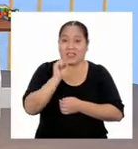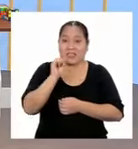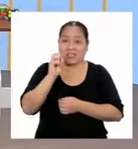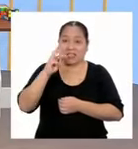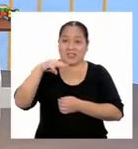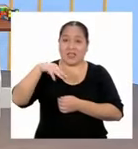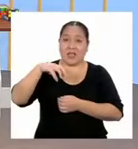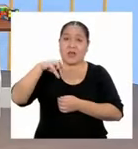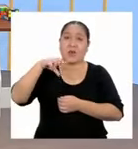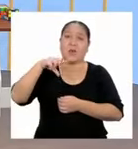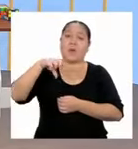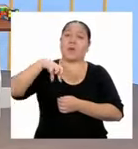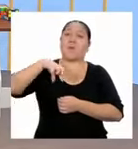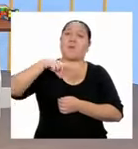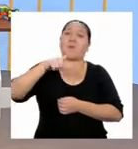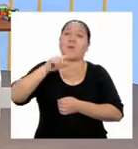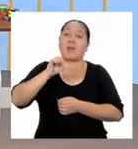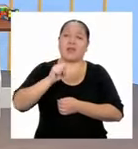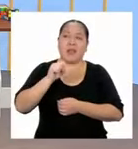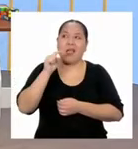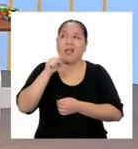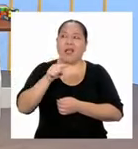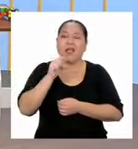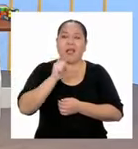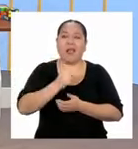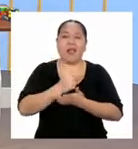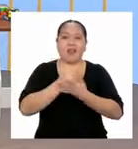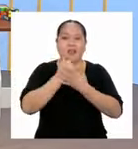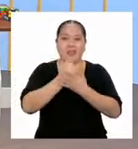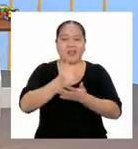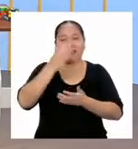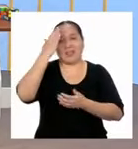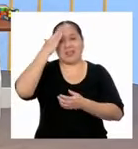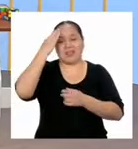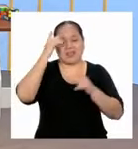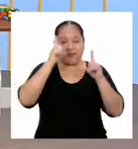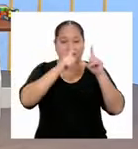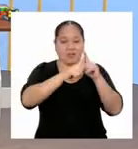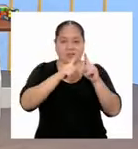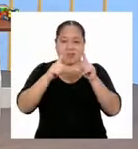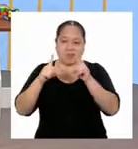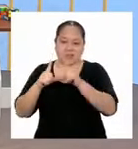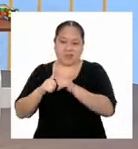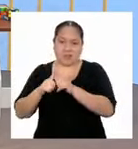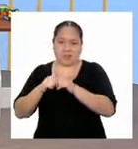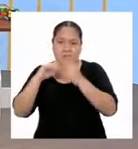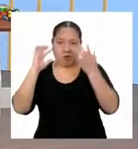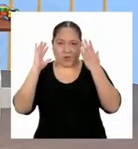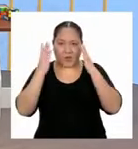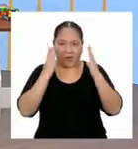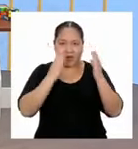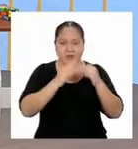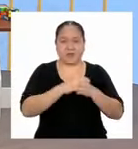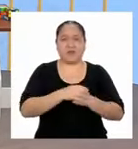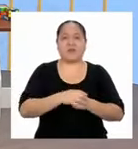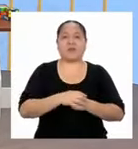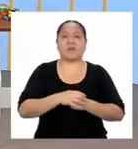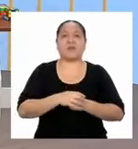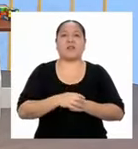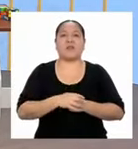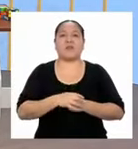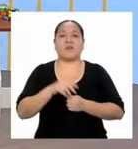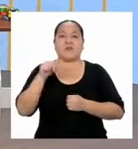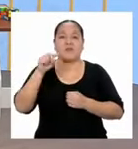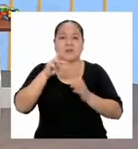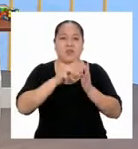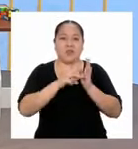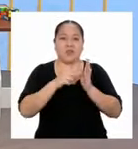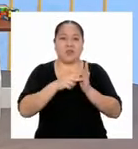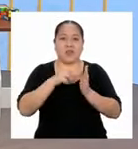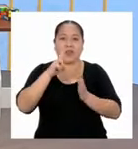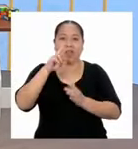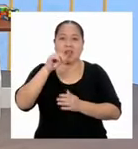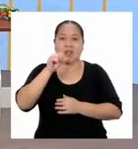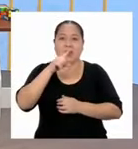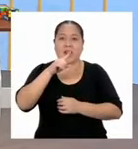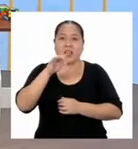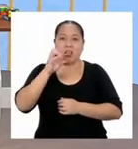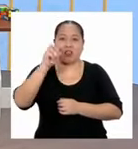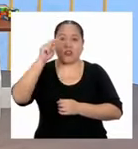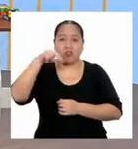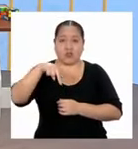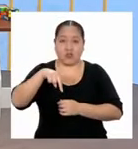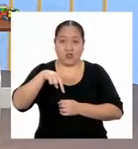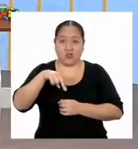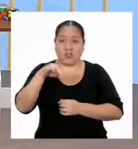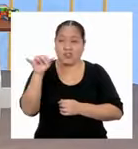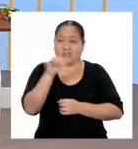¡Eso tiene mucho sentido! Si ya sé que ambos triángulos son semejantes, eso quiere decir que su razón de semejanza